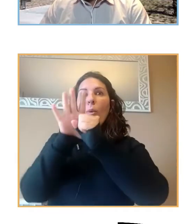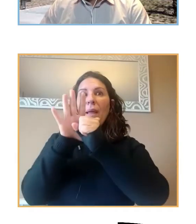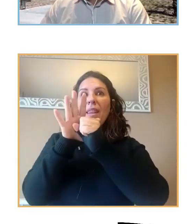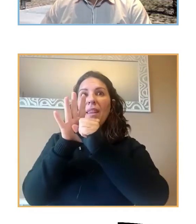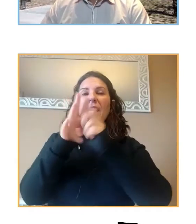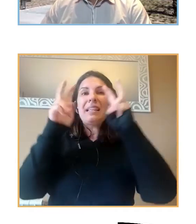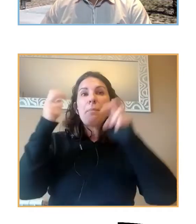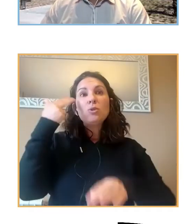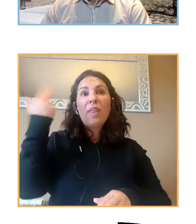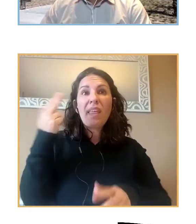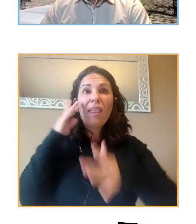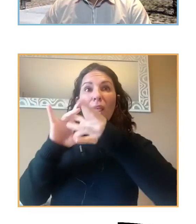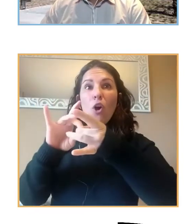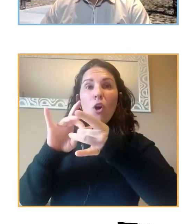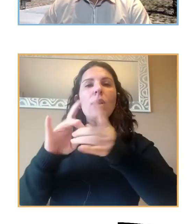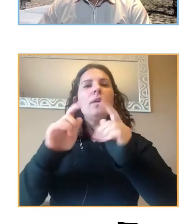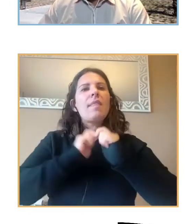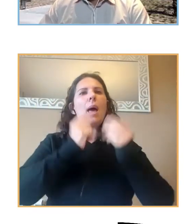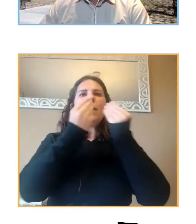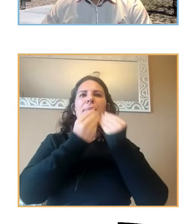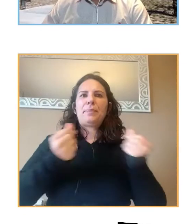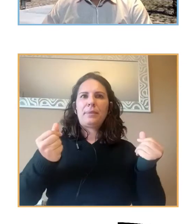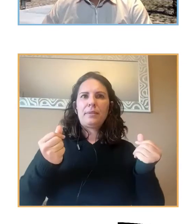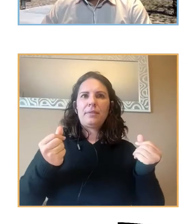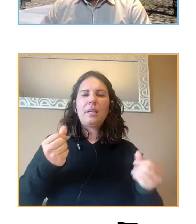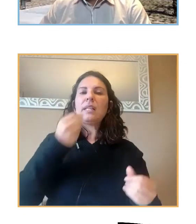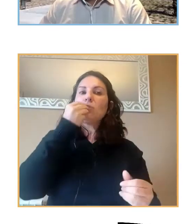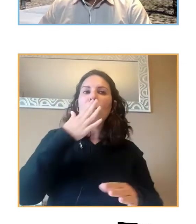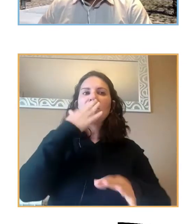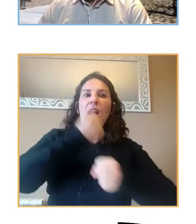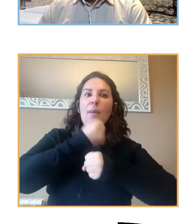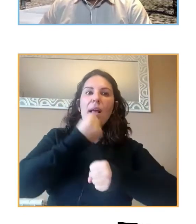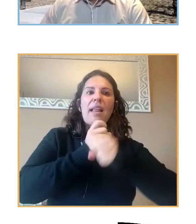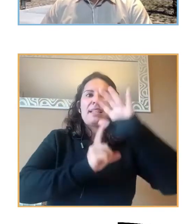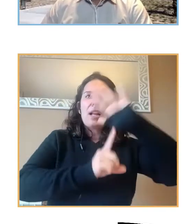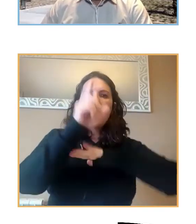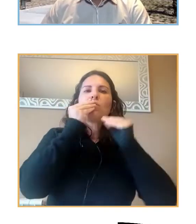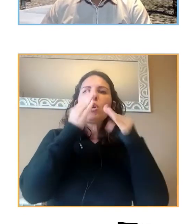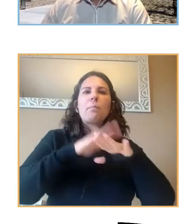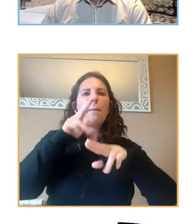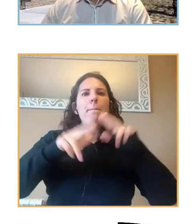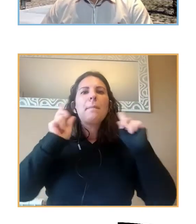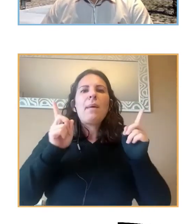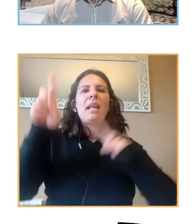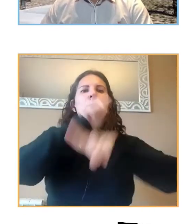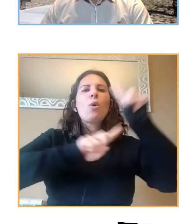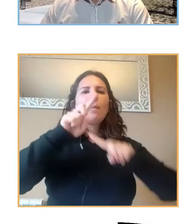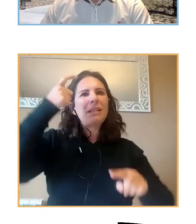suicida lo cual es bueno porque trabajarlas desarrollarlas sería bueno para prevenir problemas mentales ¿vale?